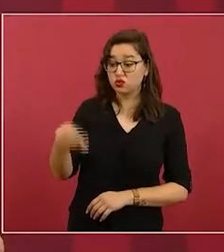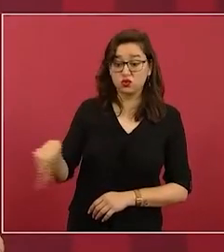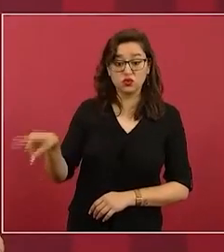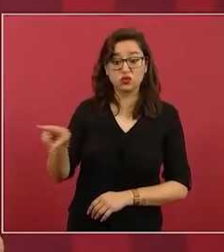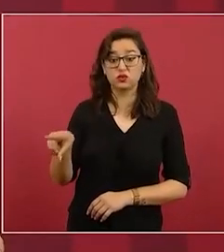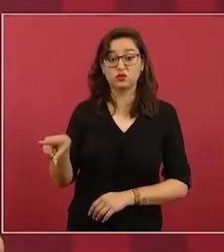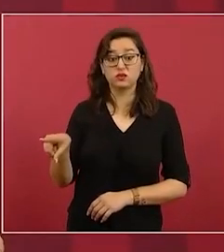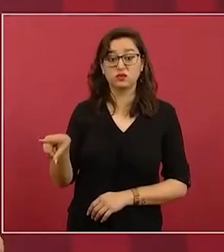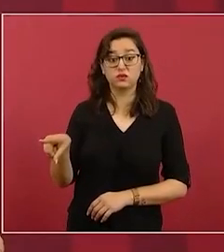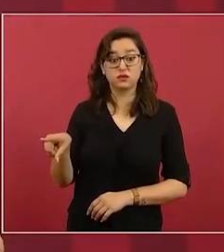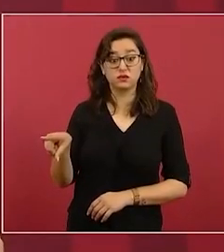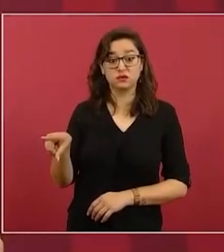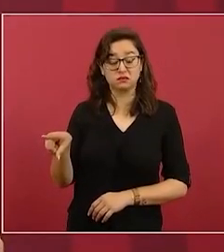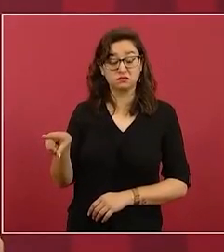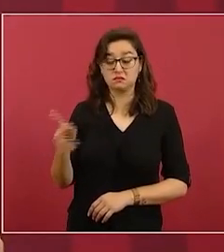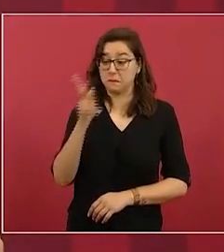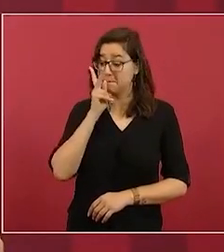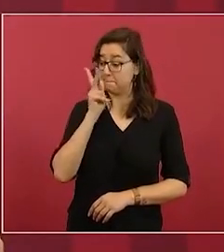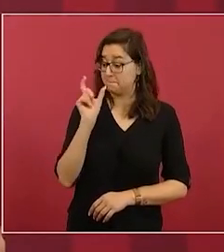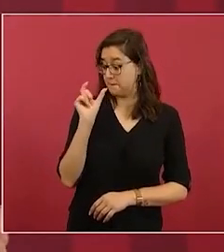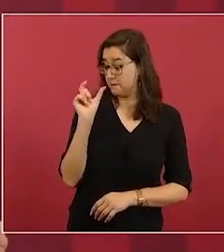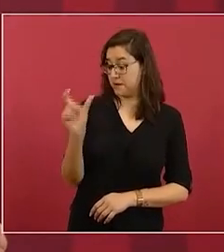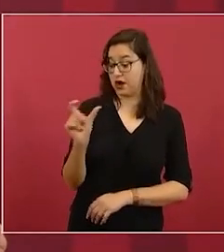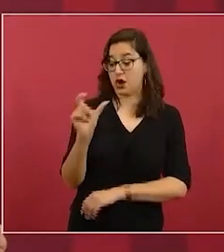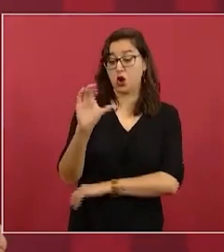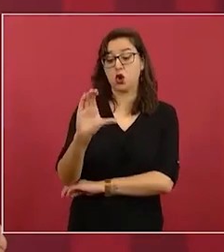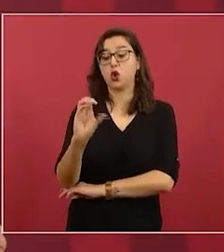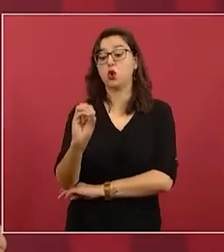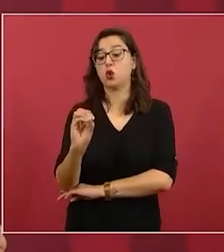más clara